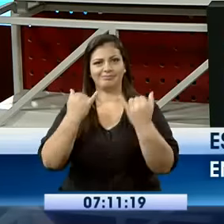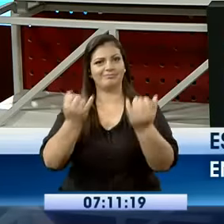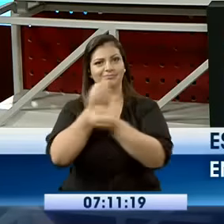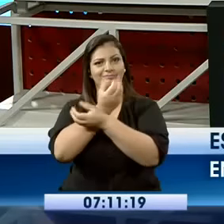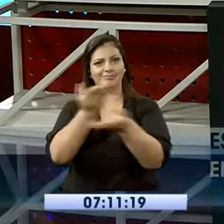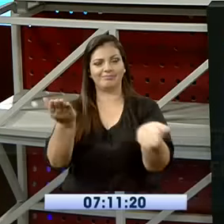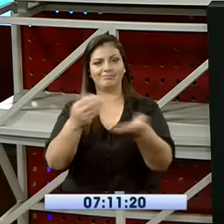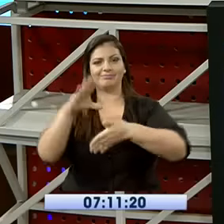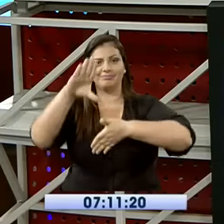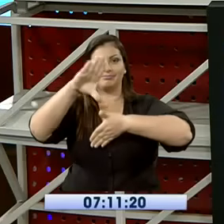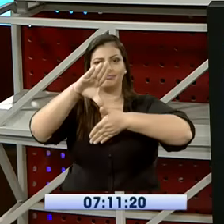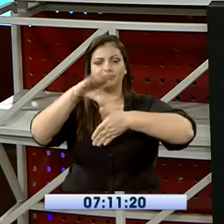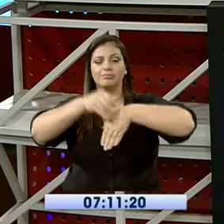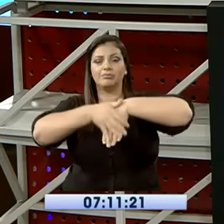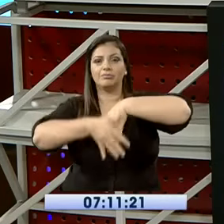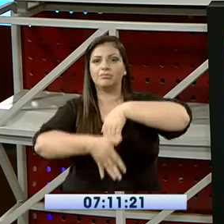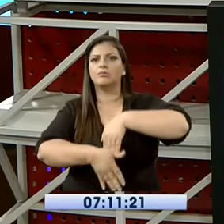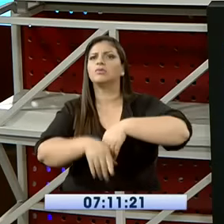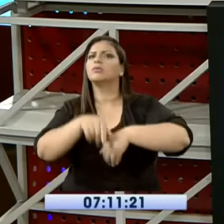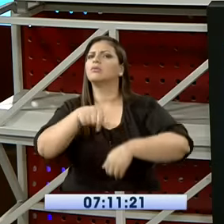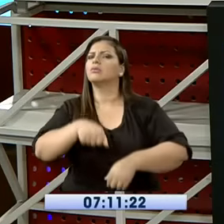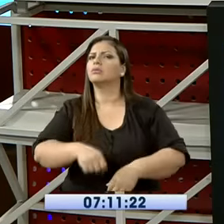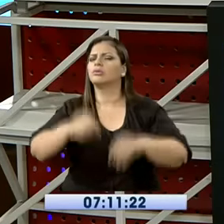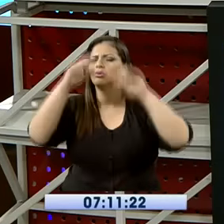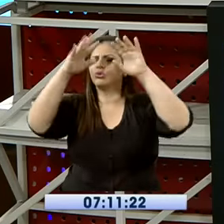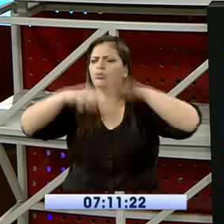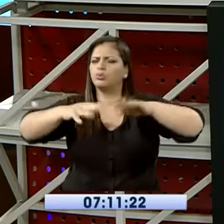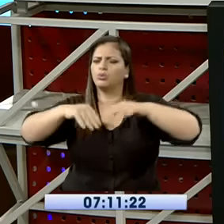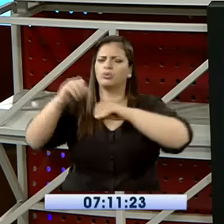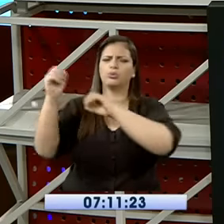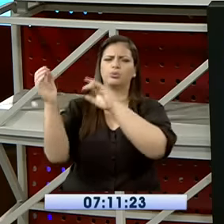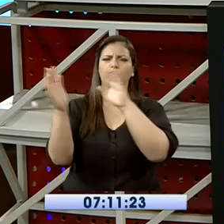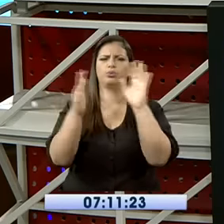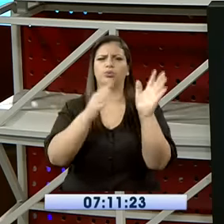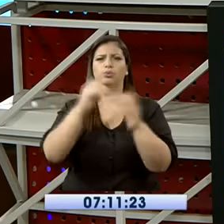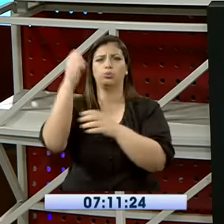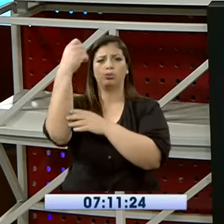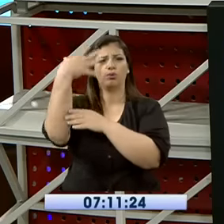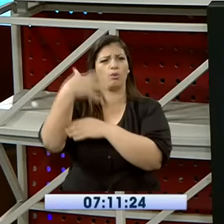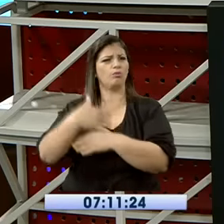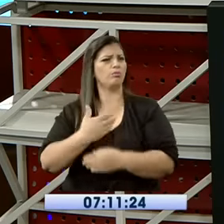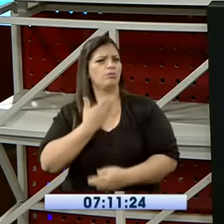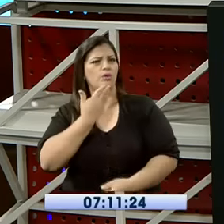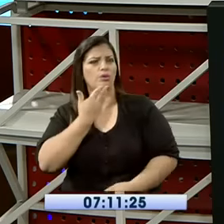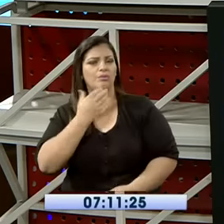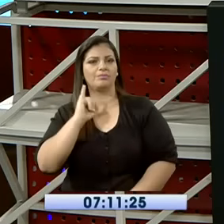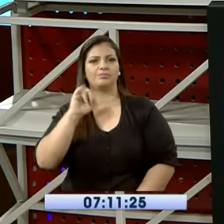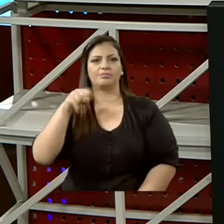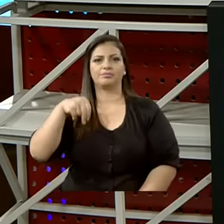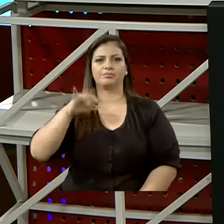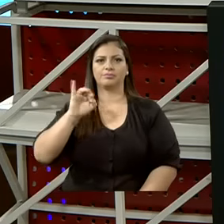conocer cómo esté el clima en diversas partes del continente americano. Esto gracias a la cápsula informativa de InfoAe.